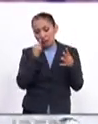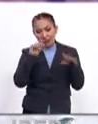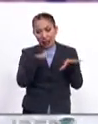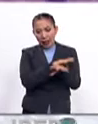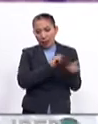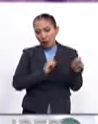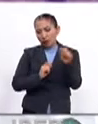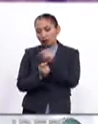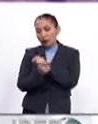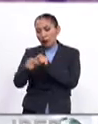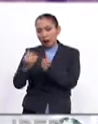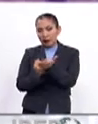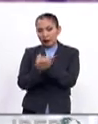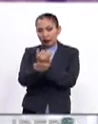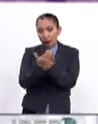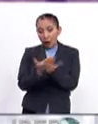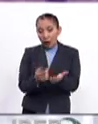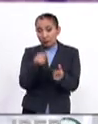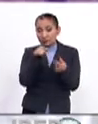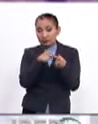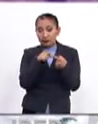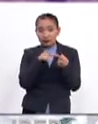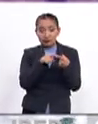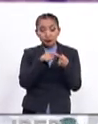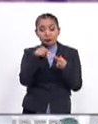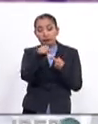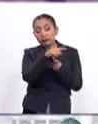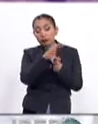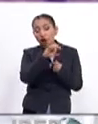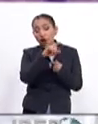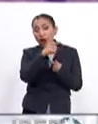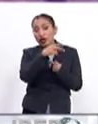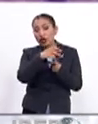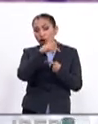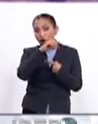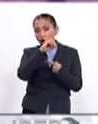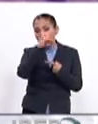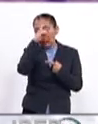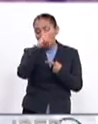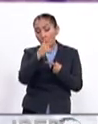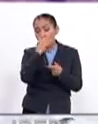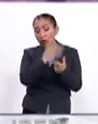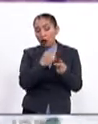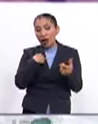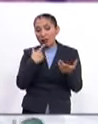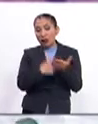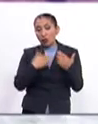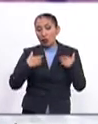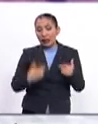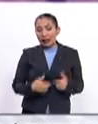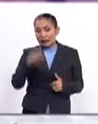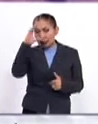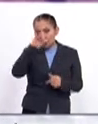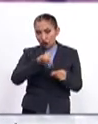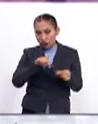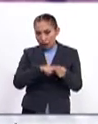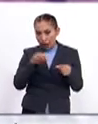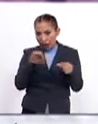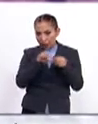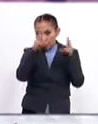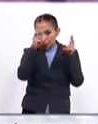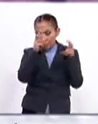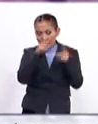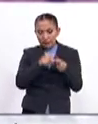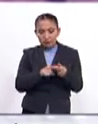cambio para tomar ciertas decisiones. Una es que en el Colegio de México únicamente van a quedar Humanidades y Ciencias Sociales.